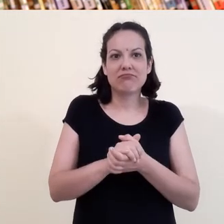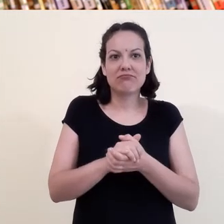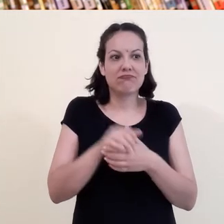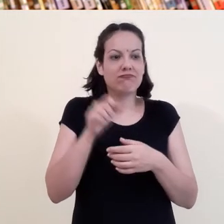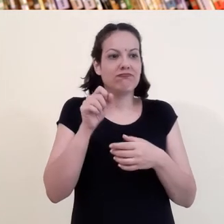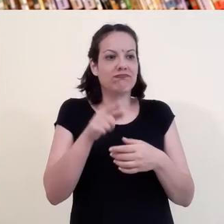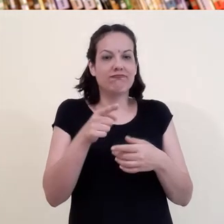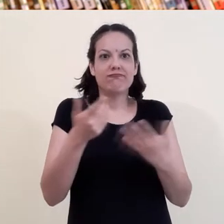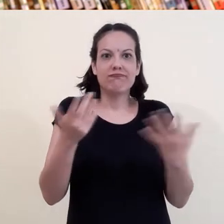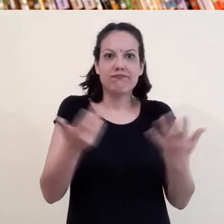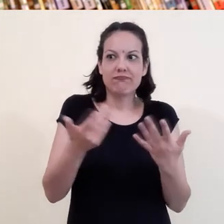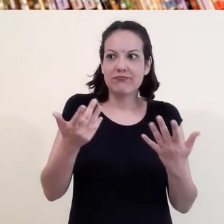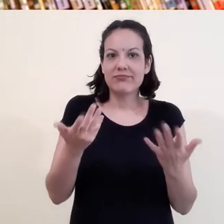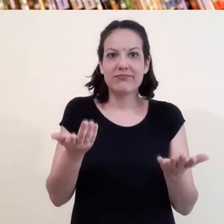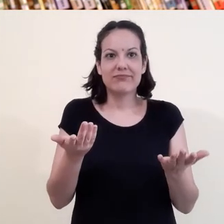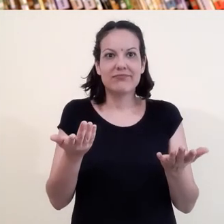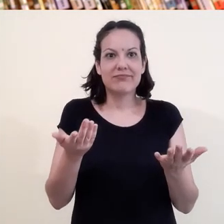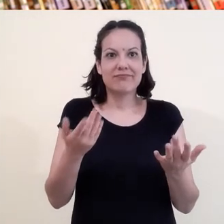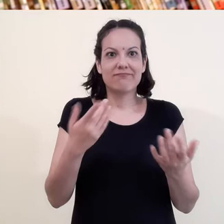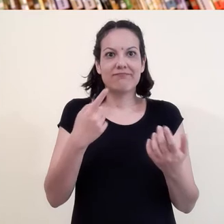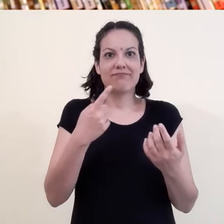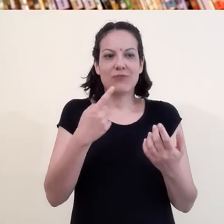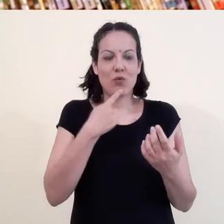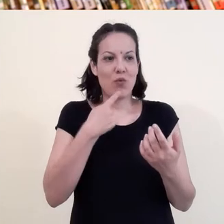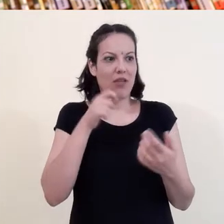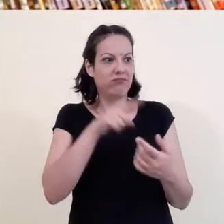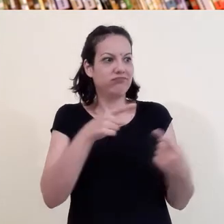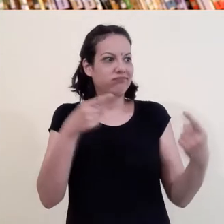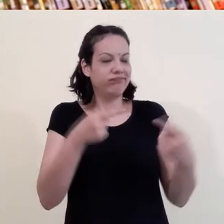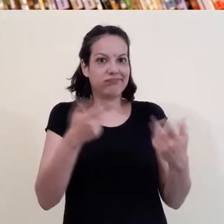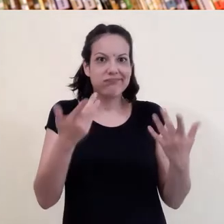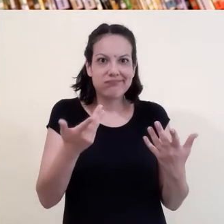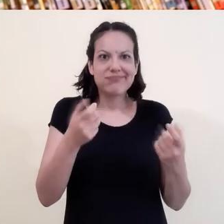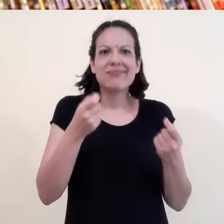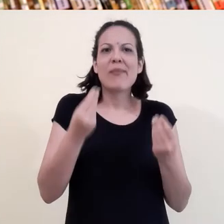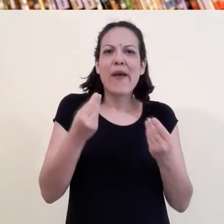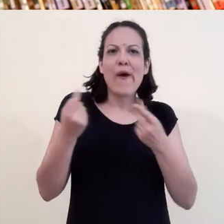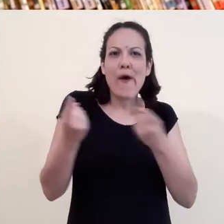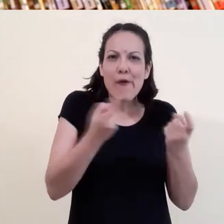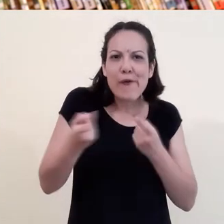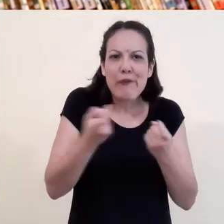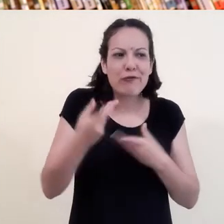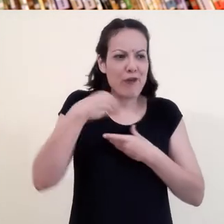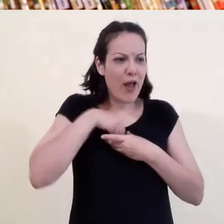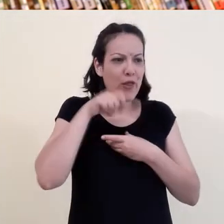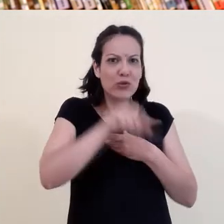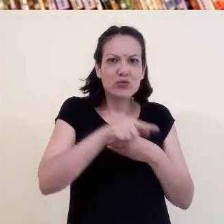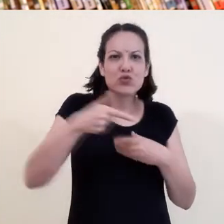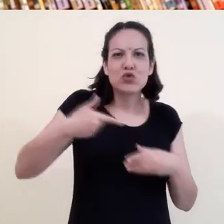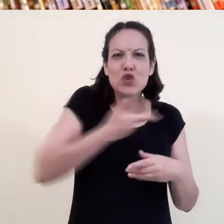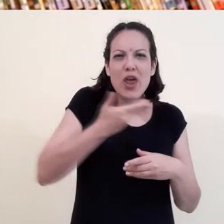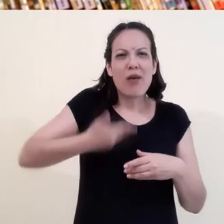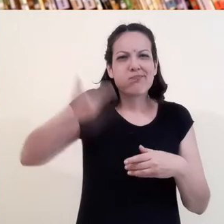Y entonces, claro, siempre me cuestionan, pero me cuestionan los valores de ellos que vivían en una sociedad